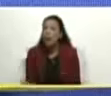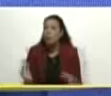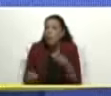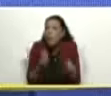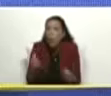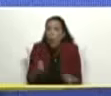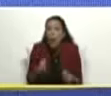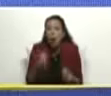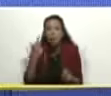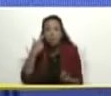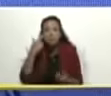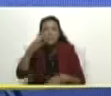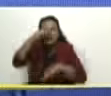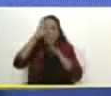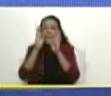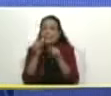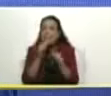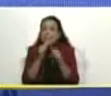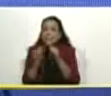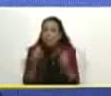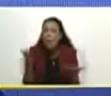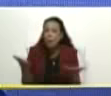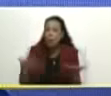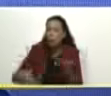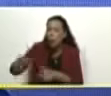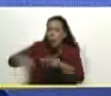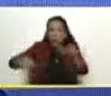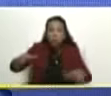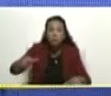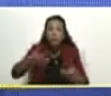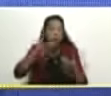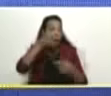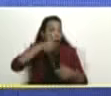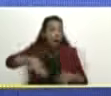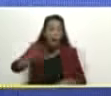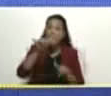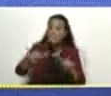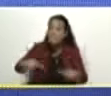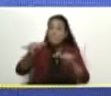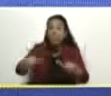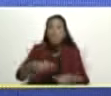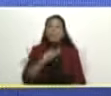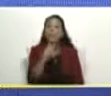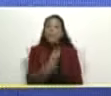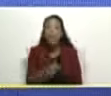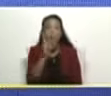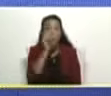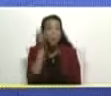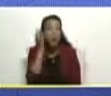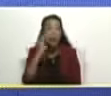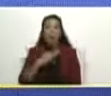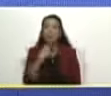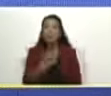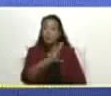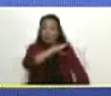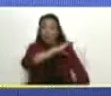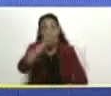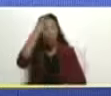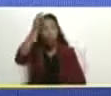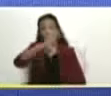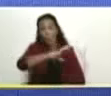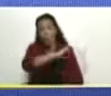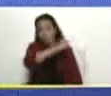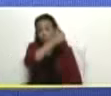nuestros oídos nuestras manos nuestros pies en el terreno? Ustedes voceros y voceras de los consejos